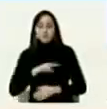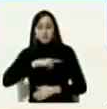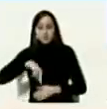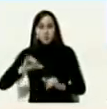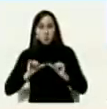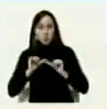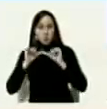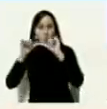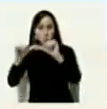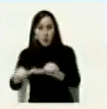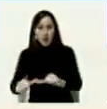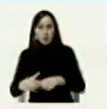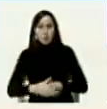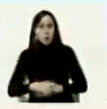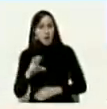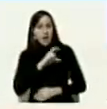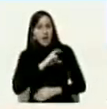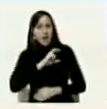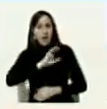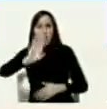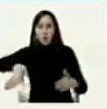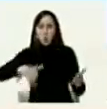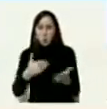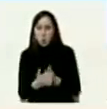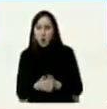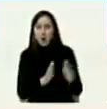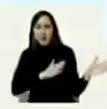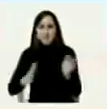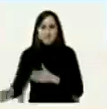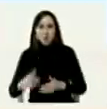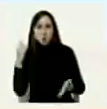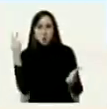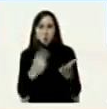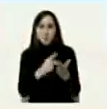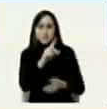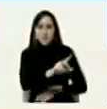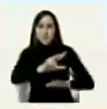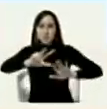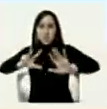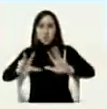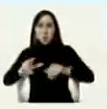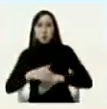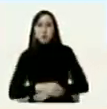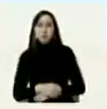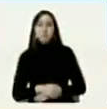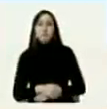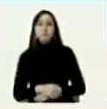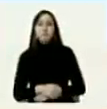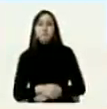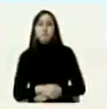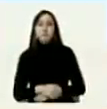en enero febrero marzo 2018 logramos